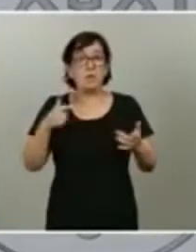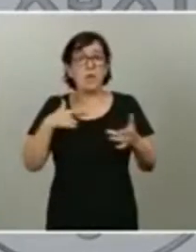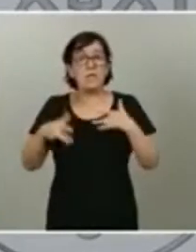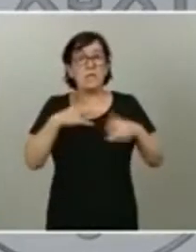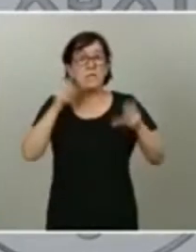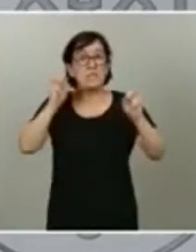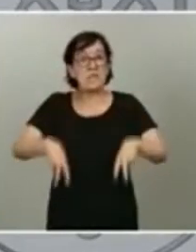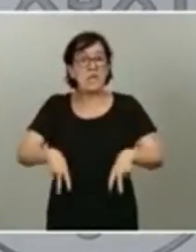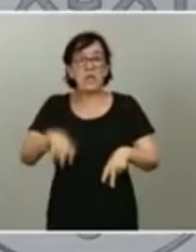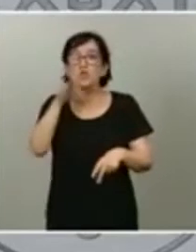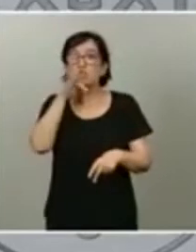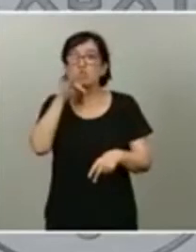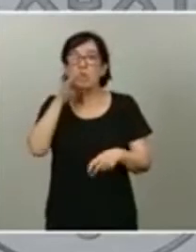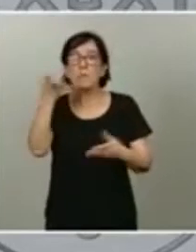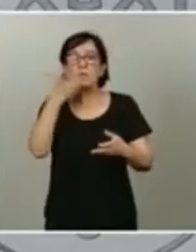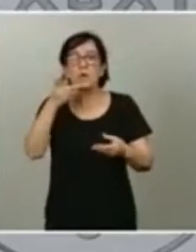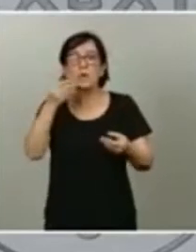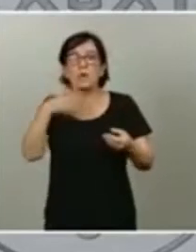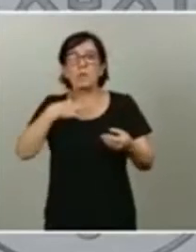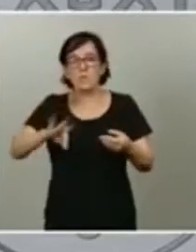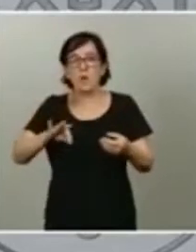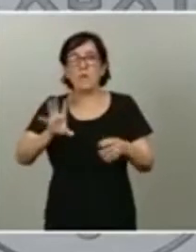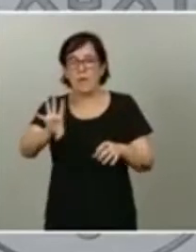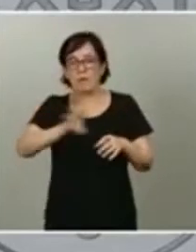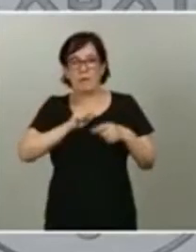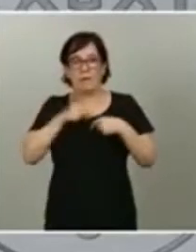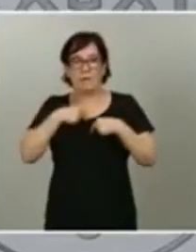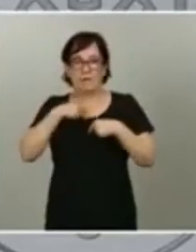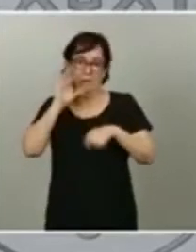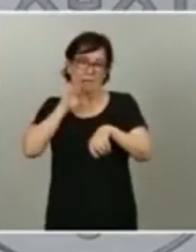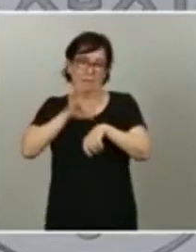todavía no se conoce que puedan ser portadores de la enfermedad.